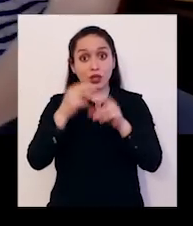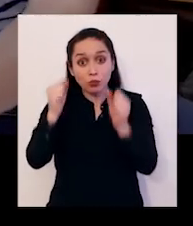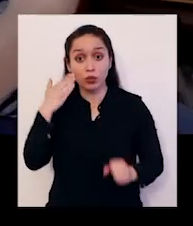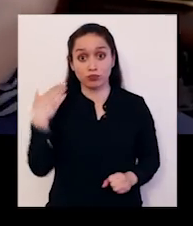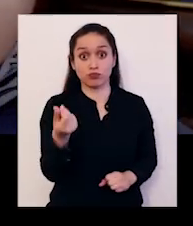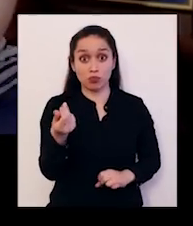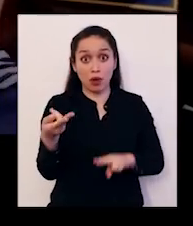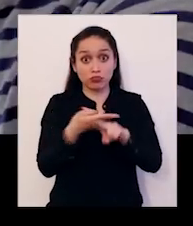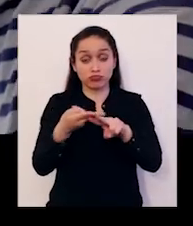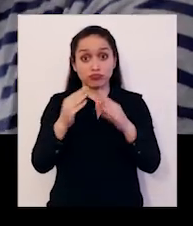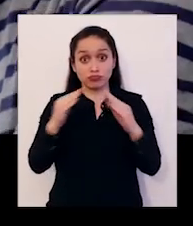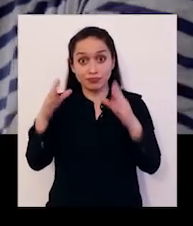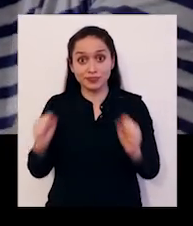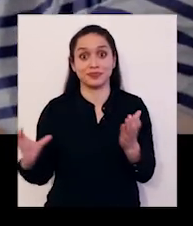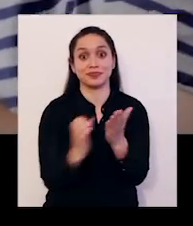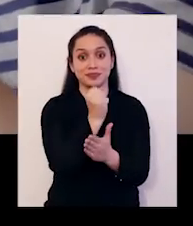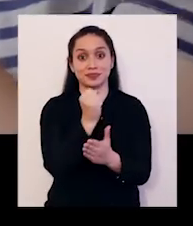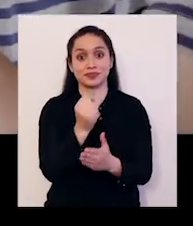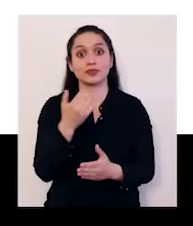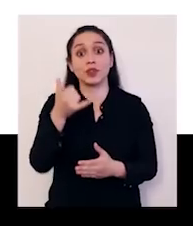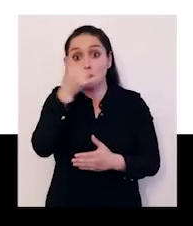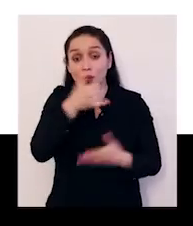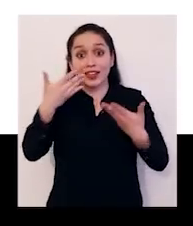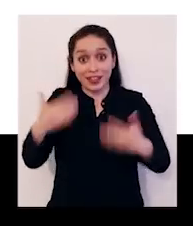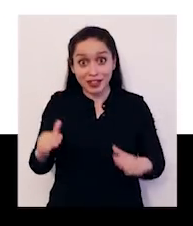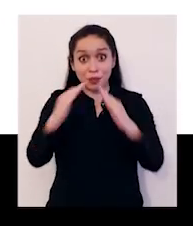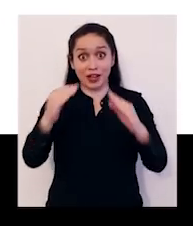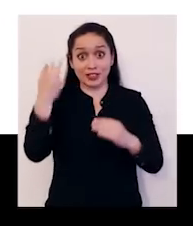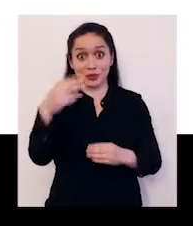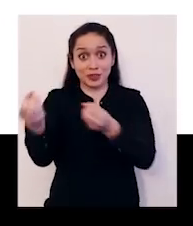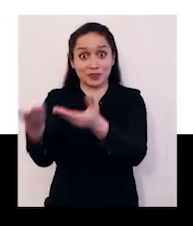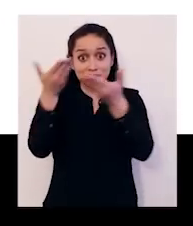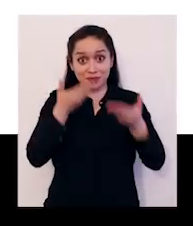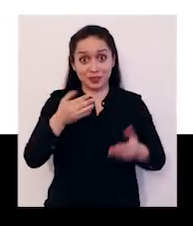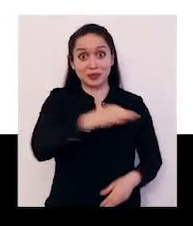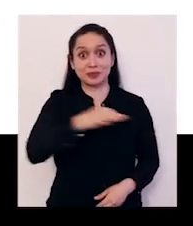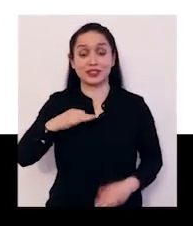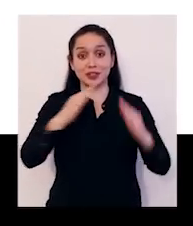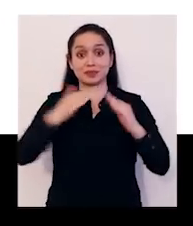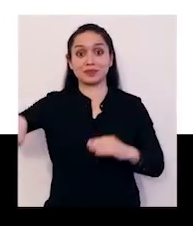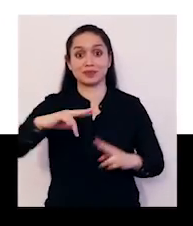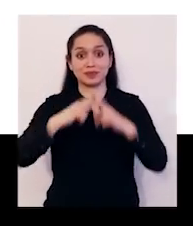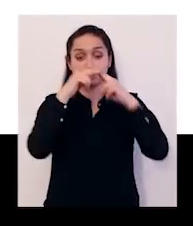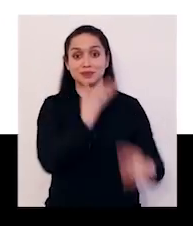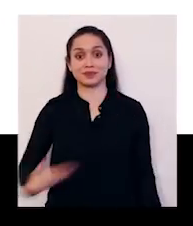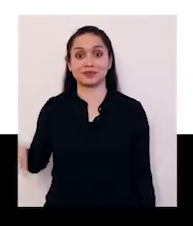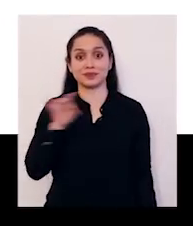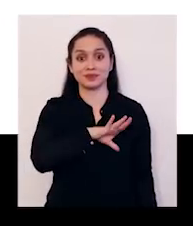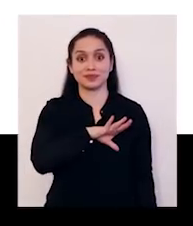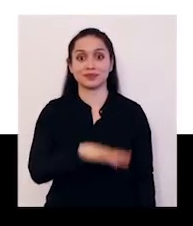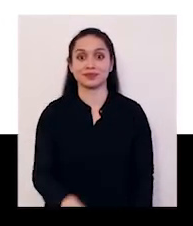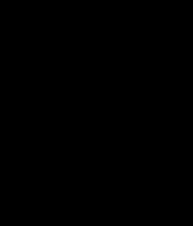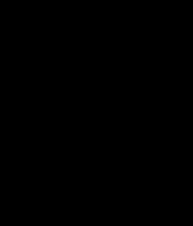o en el servio de tu región sobre los requisitos para postular el subsidio de arriendo. En Minbu abrimos las puertas a mejores oportunidades. Ministerio de Vivienda y Urbanismo.